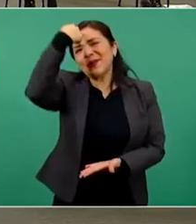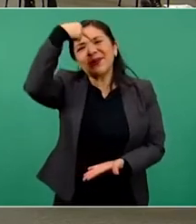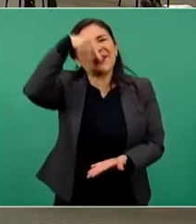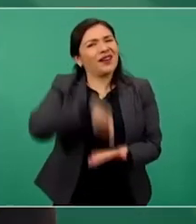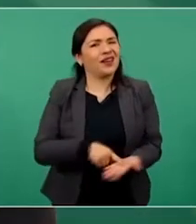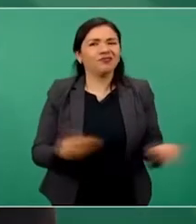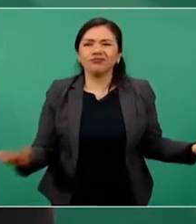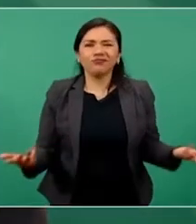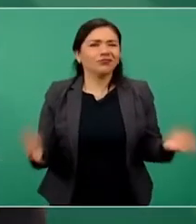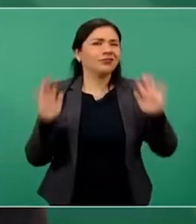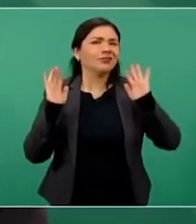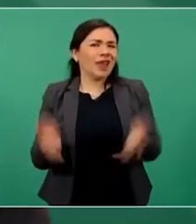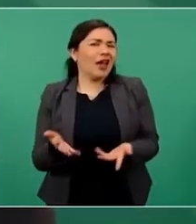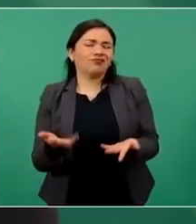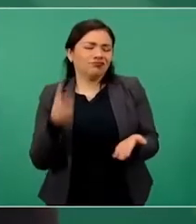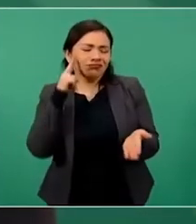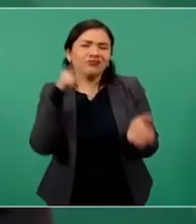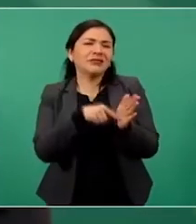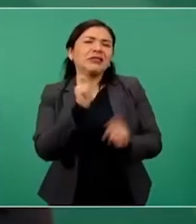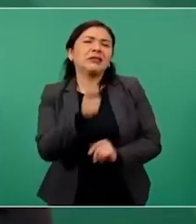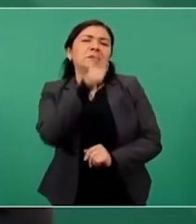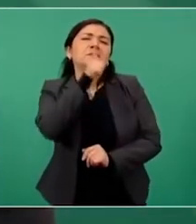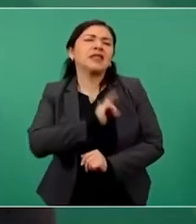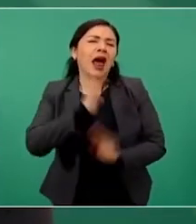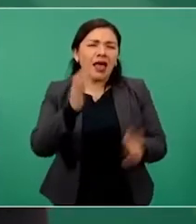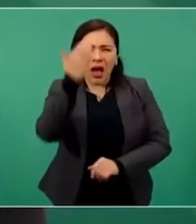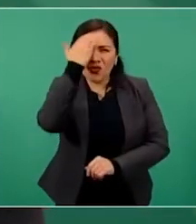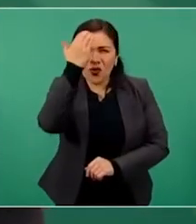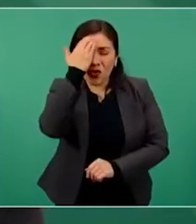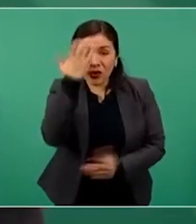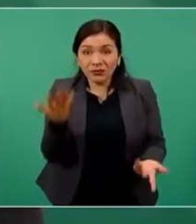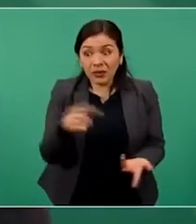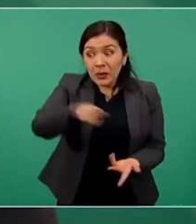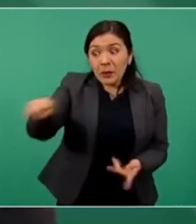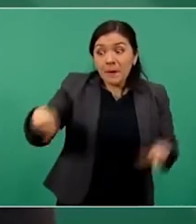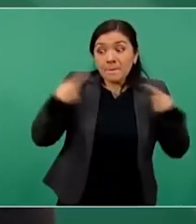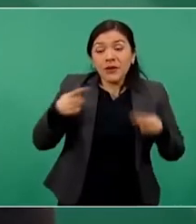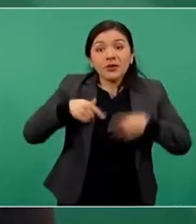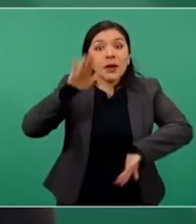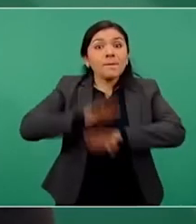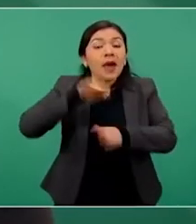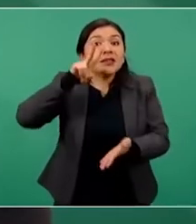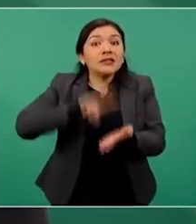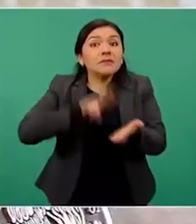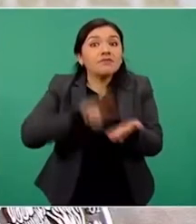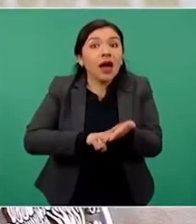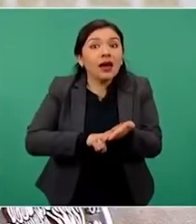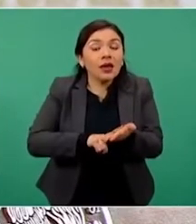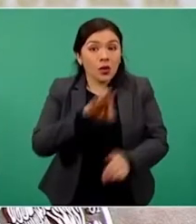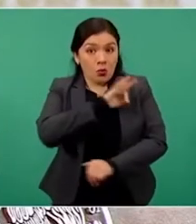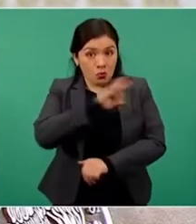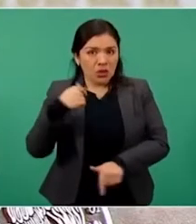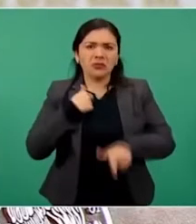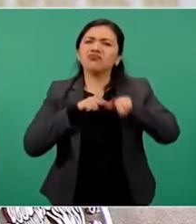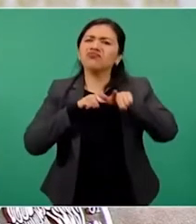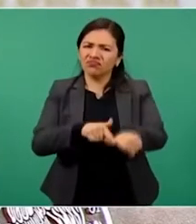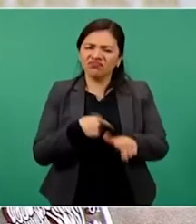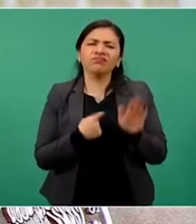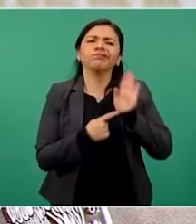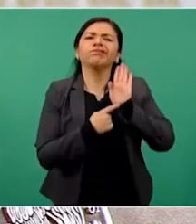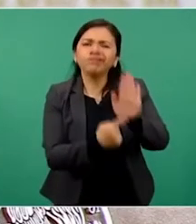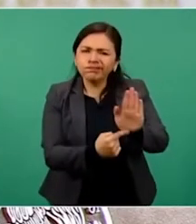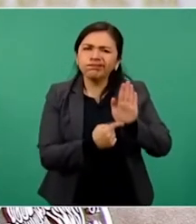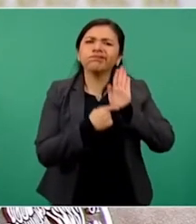a sus audiencias, y eso es lo más valioso que puede tener un medio de comunicación. Seguiremos poniendo nuestro